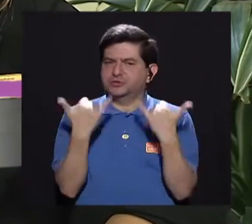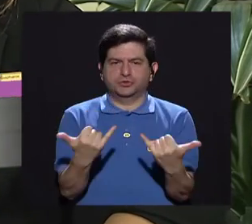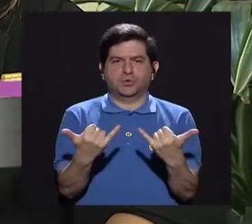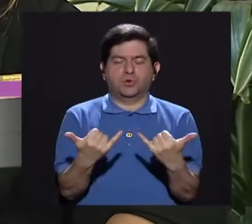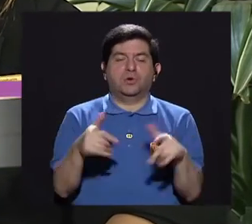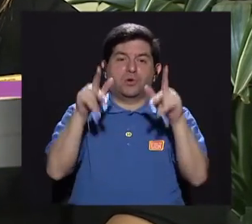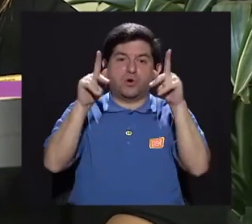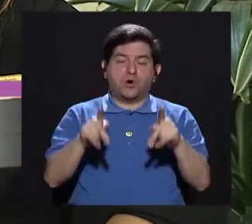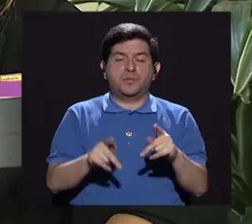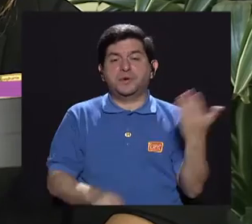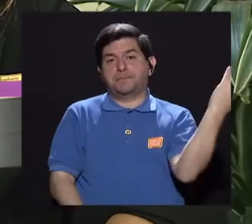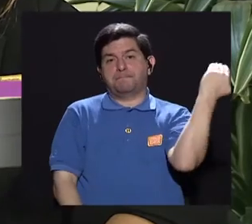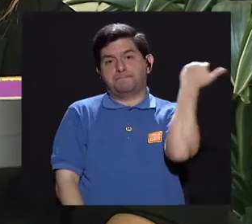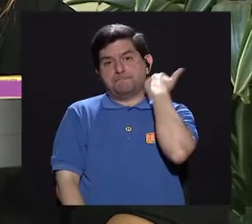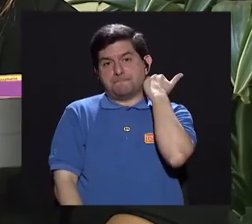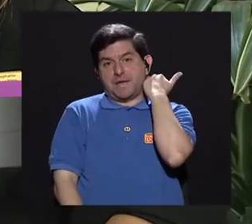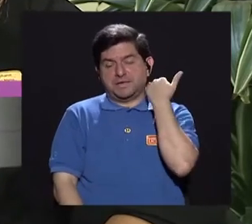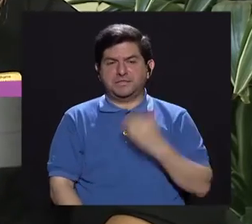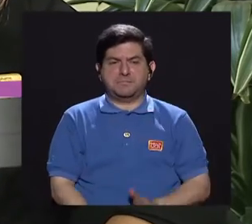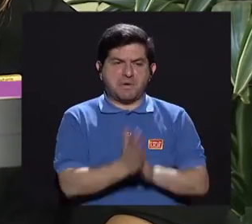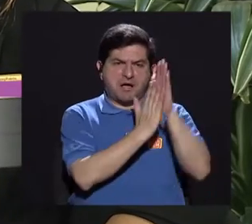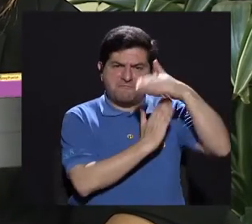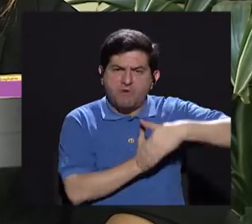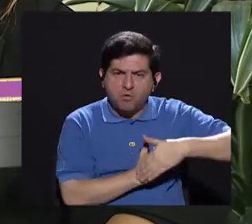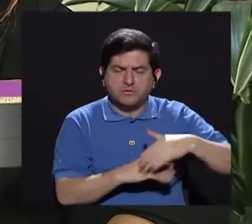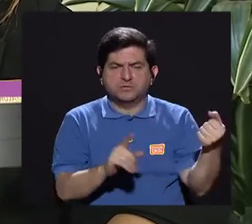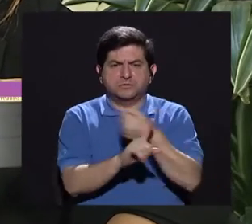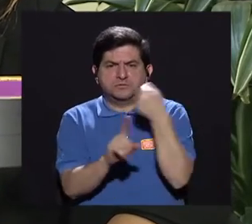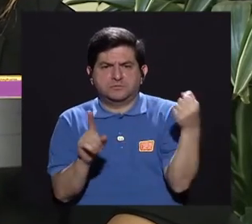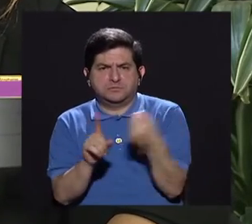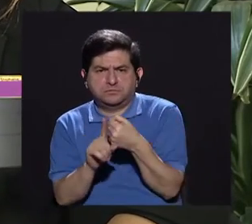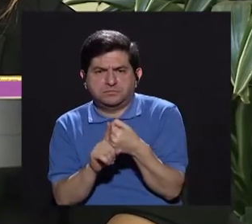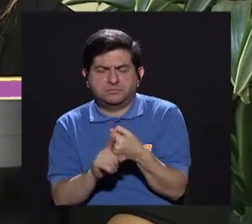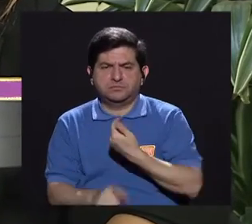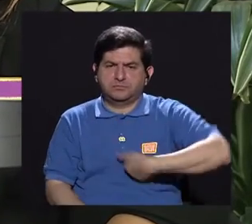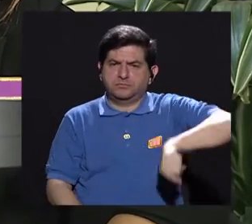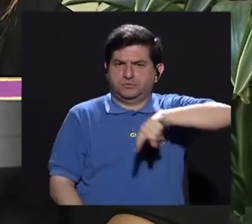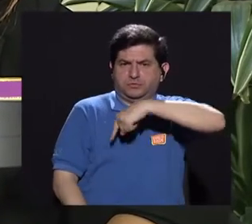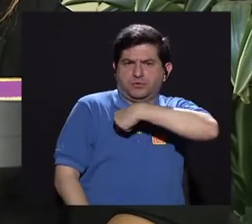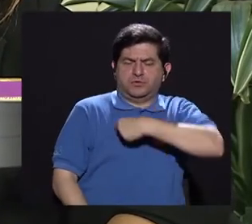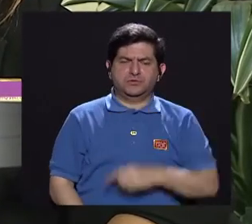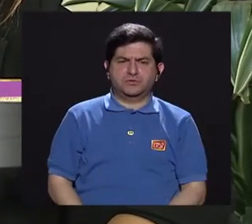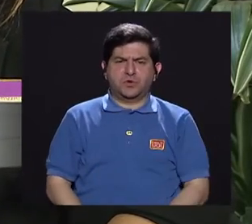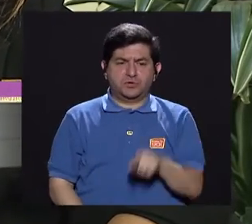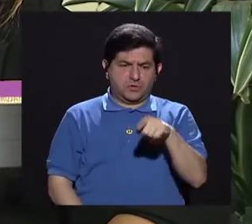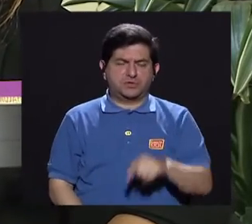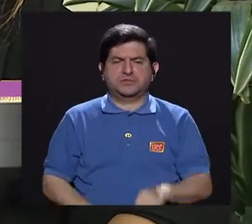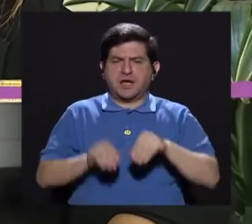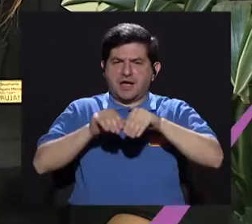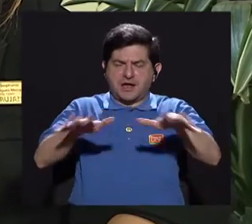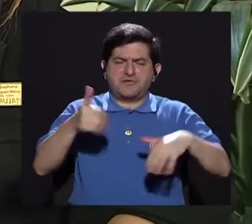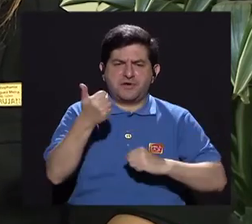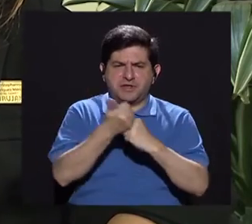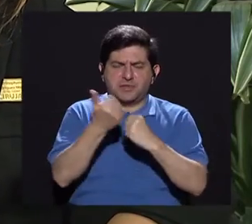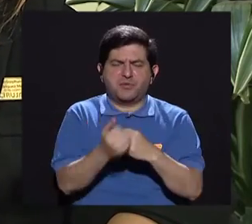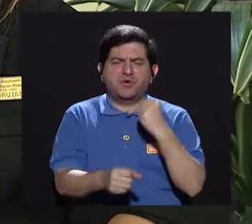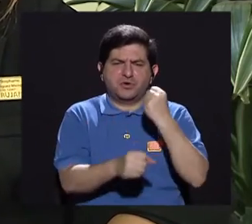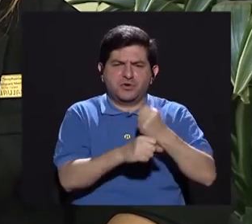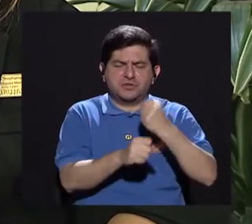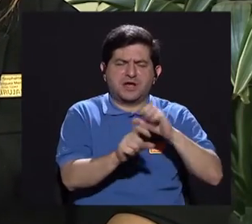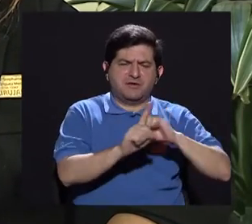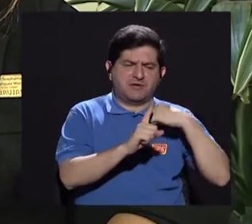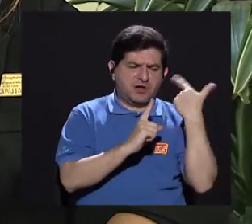vez o si un paciente está siendo víctima de algún abuso, alguna agresión, pues hacemos todo una red de apoyo con trabajo social,